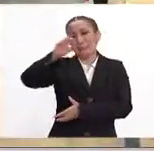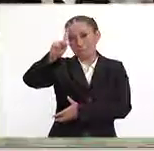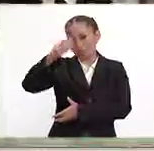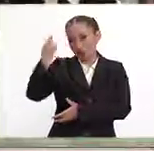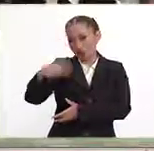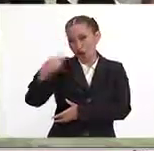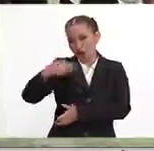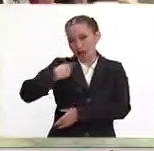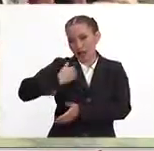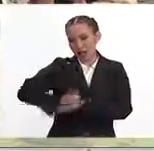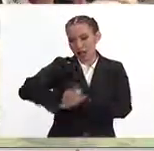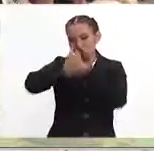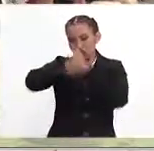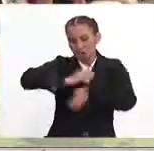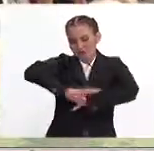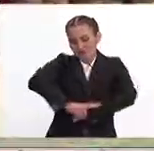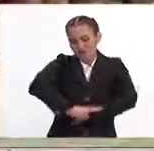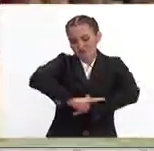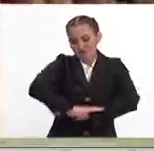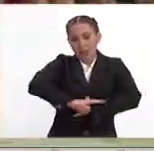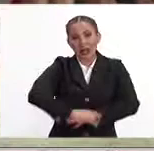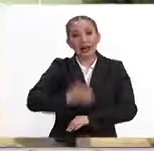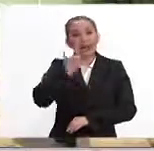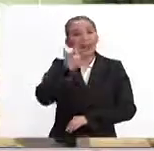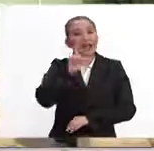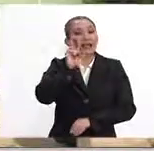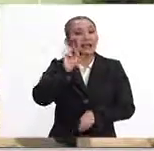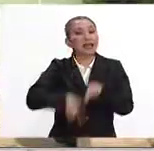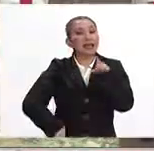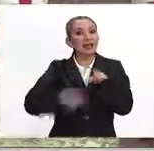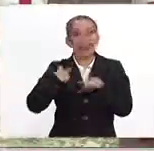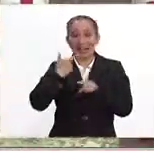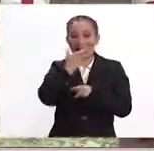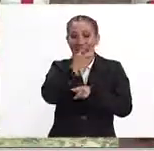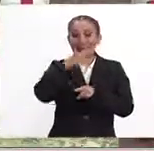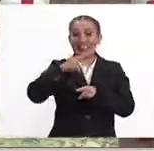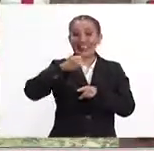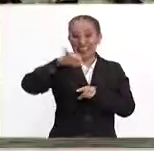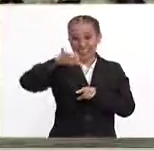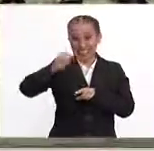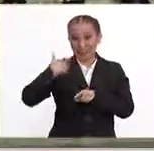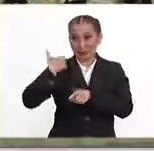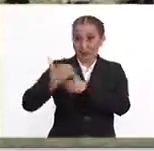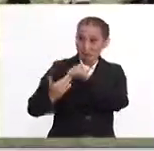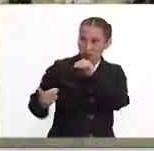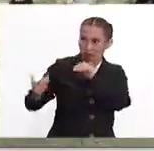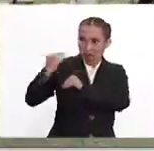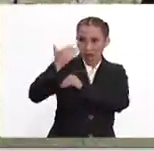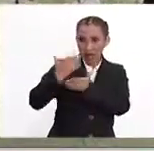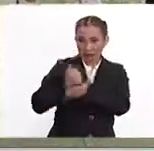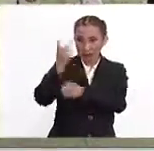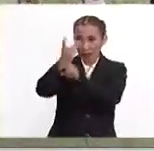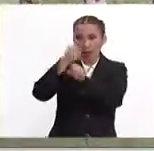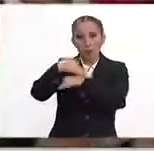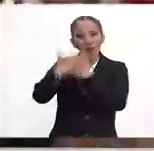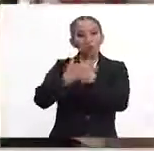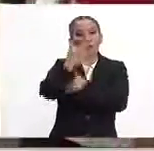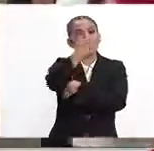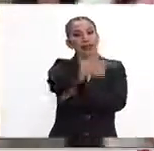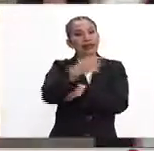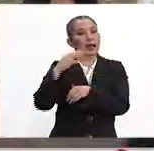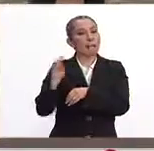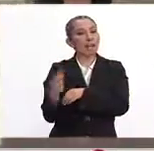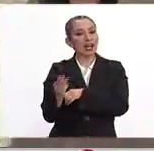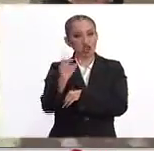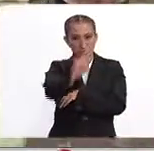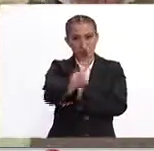conocido así, y lo que buscamos es también romper un récord Guinness. Hacemos la convocatoria para el próximo 7 de